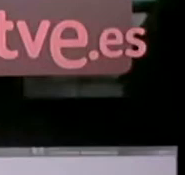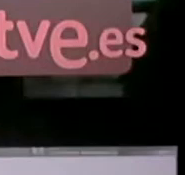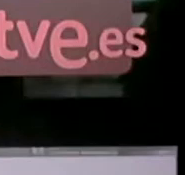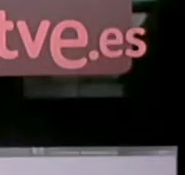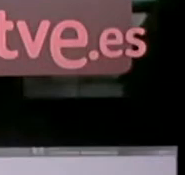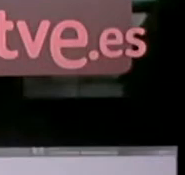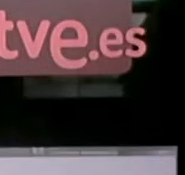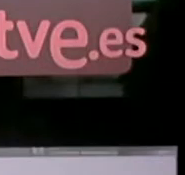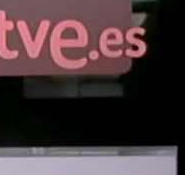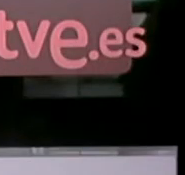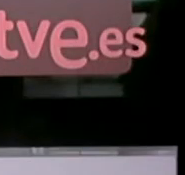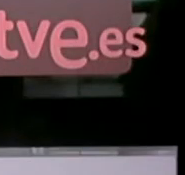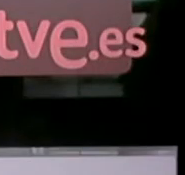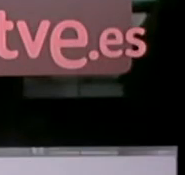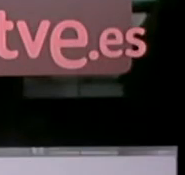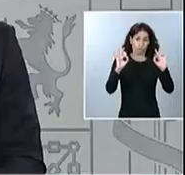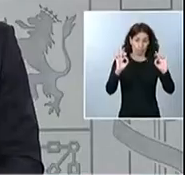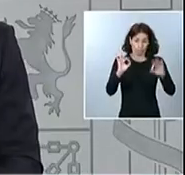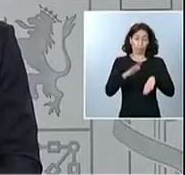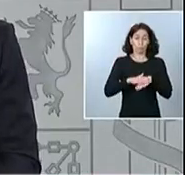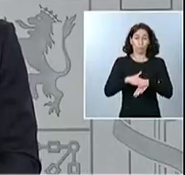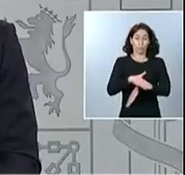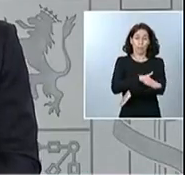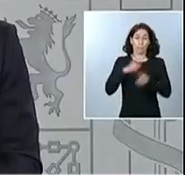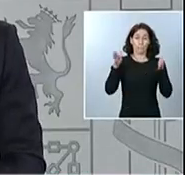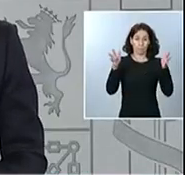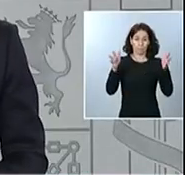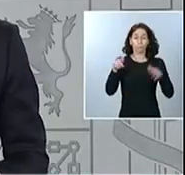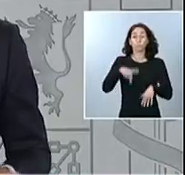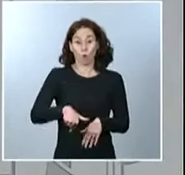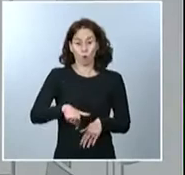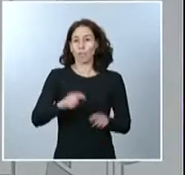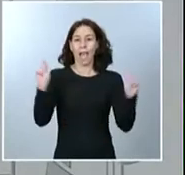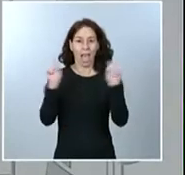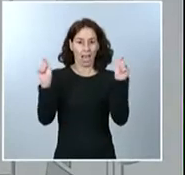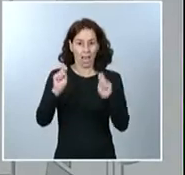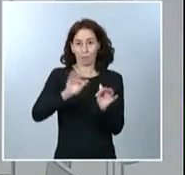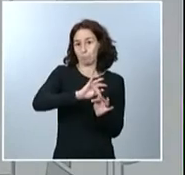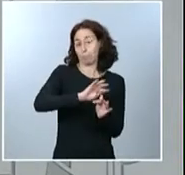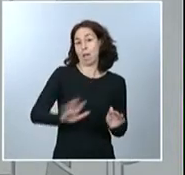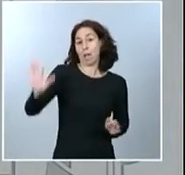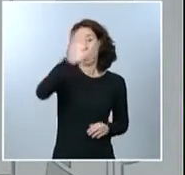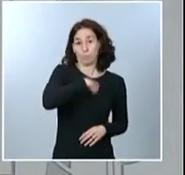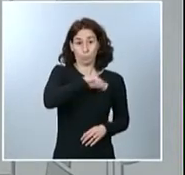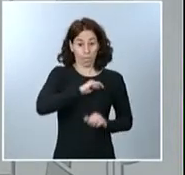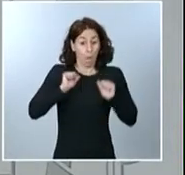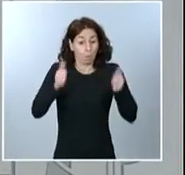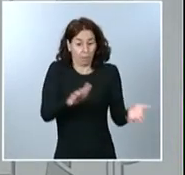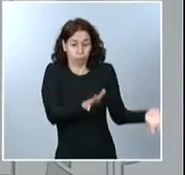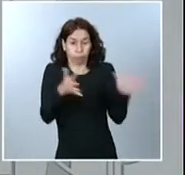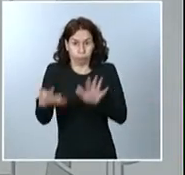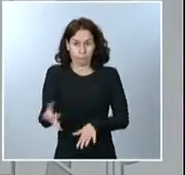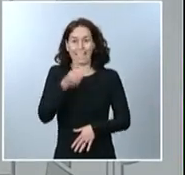Y en este punto nos vamos al Palacio de la Moncloa porque ya comparece el presidente del gobierno, Pedro Sánchez. Escuchamos. Como en todo